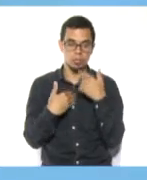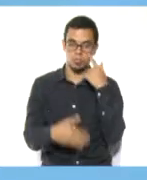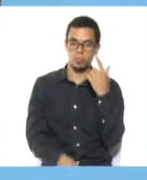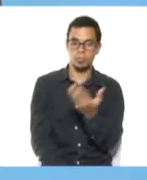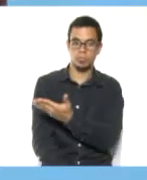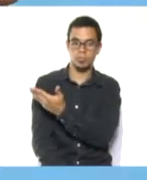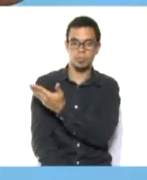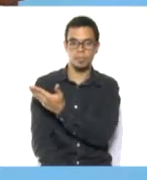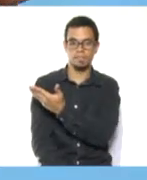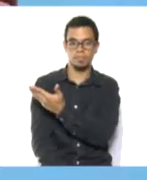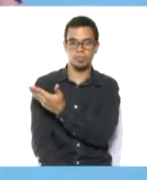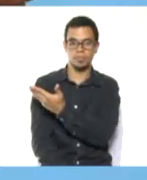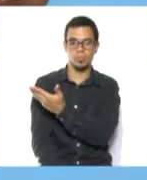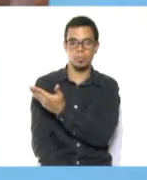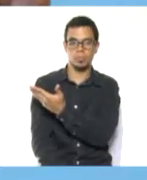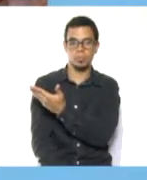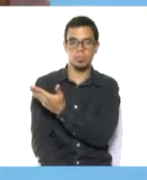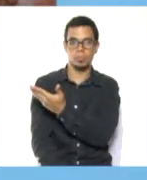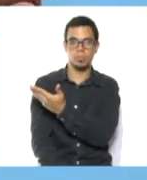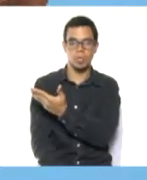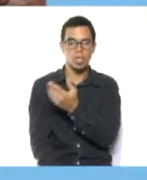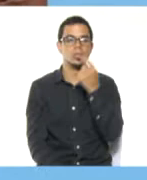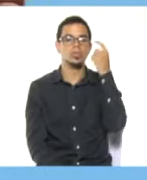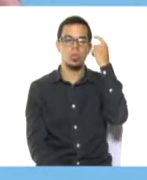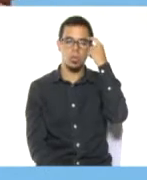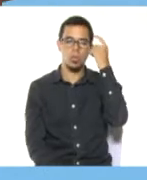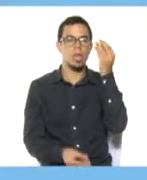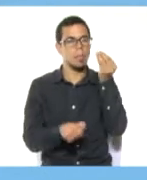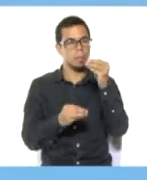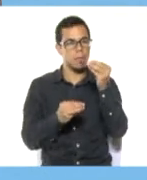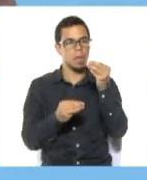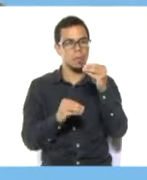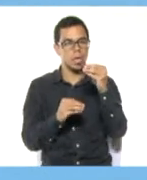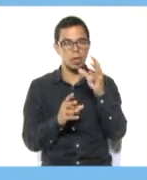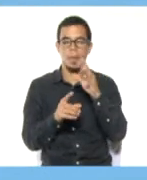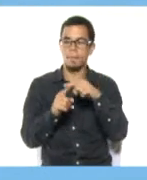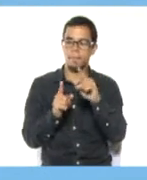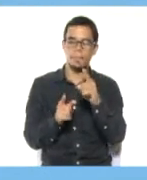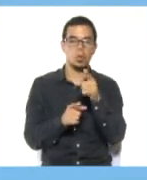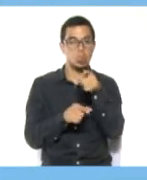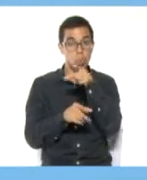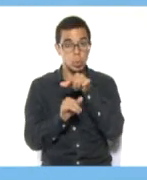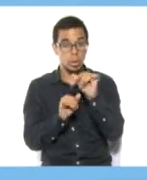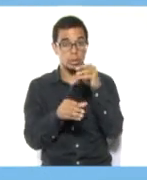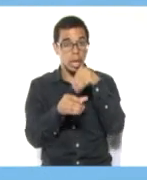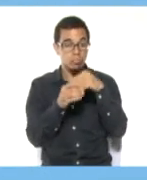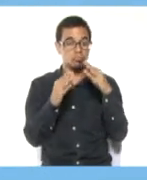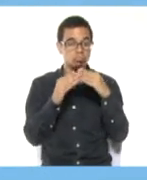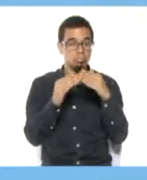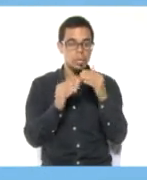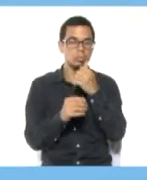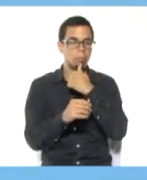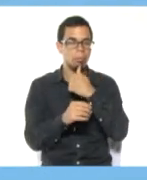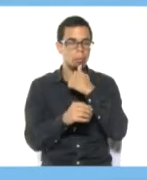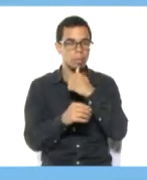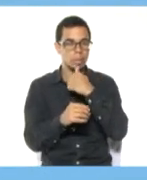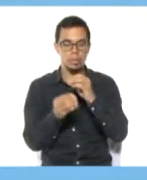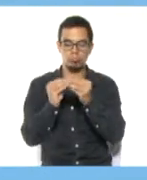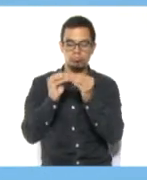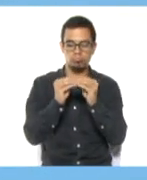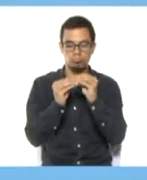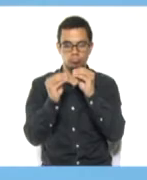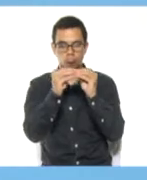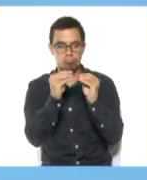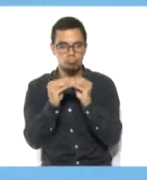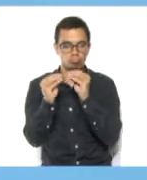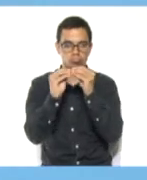un trabajo un poquito más elaborado que requiere como más días, pero lo podemos hacer un día hacemos las piedritas, otro día hacemos a José, a María y así sucesivamente